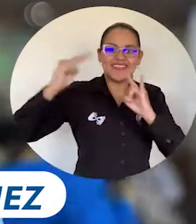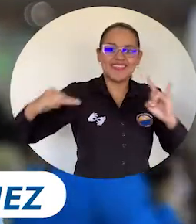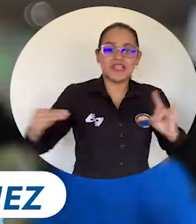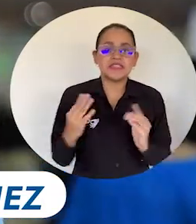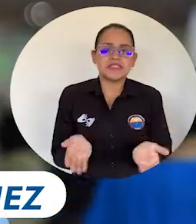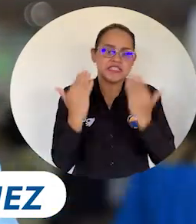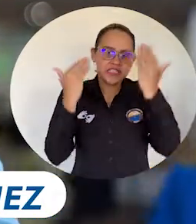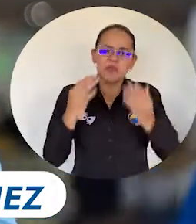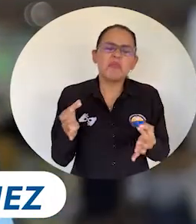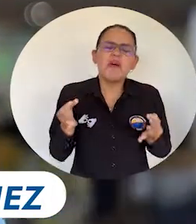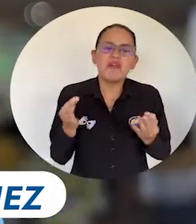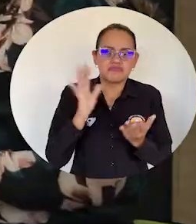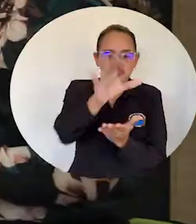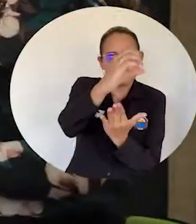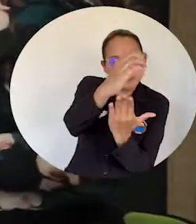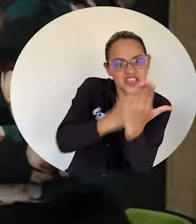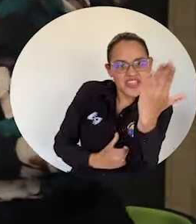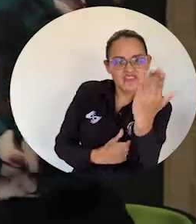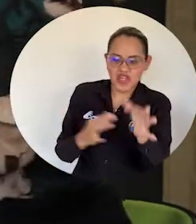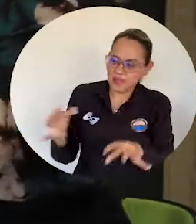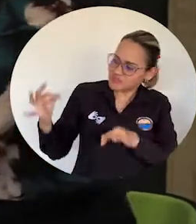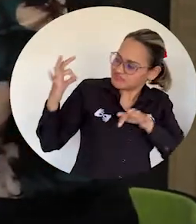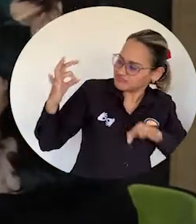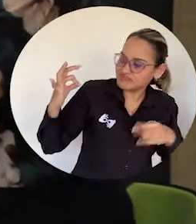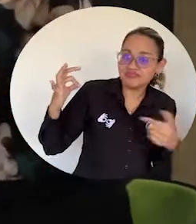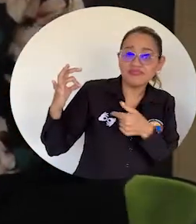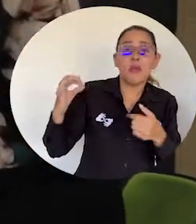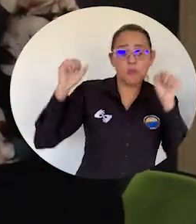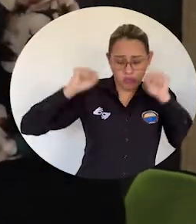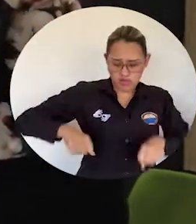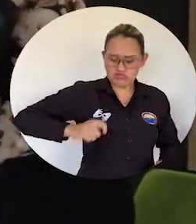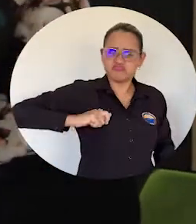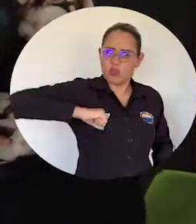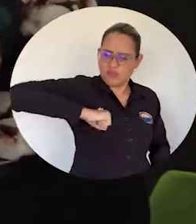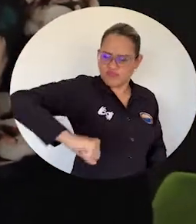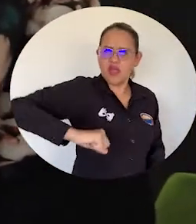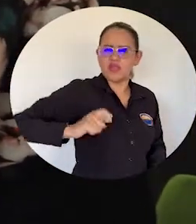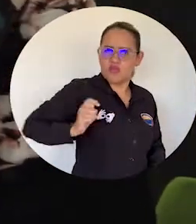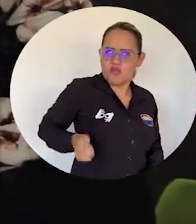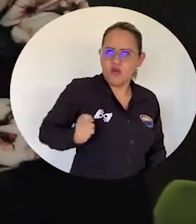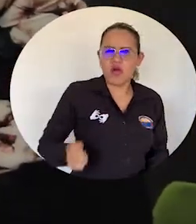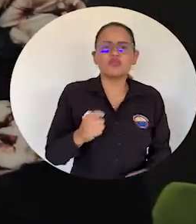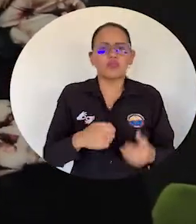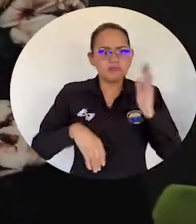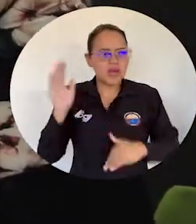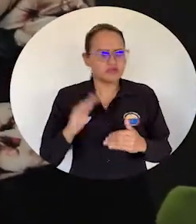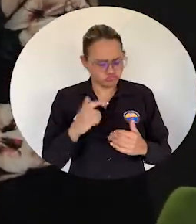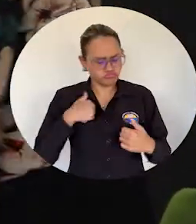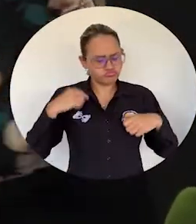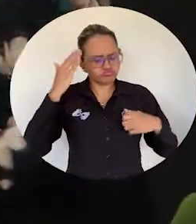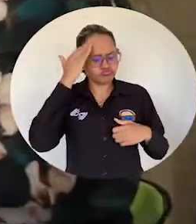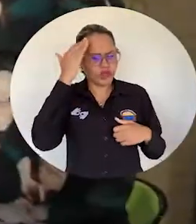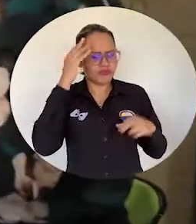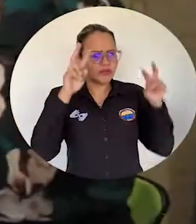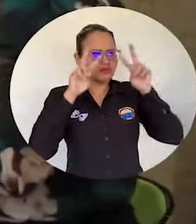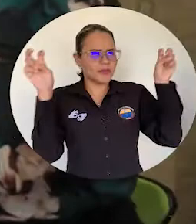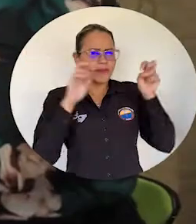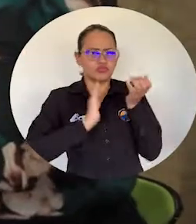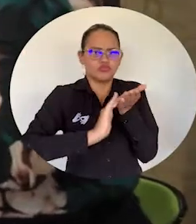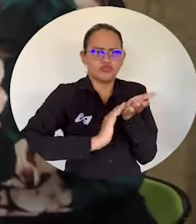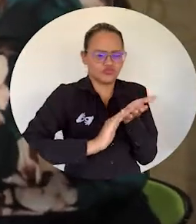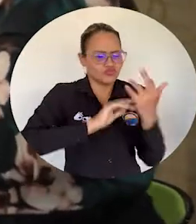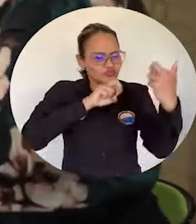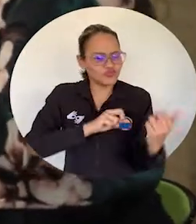puedan tener una alternativa para poder ejercer el Derecho a través del uso de estos mecanismos y que hacer conciliadores en cualquier